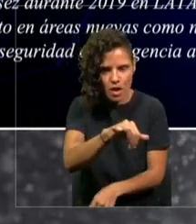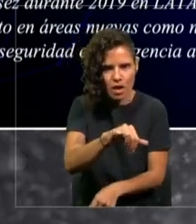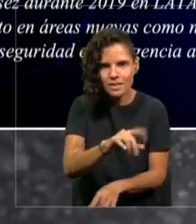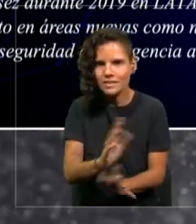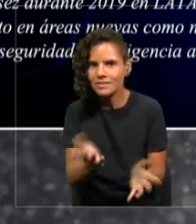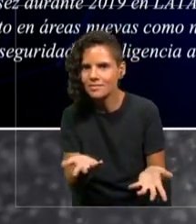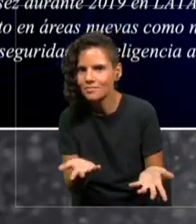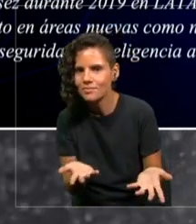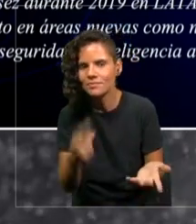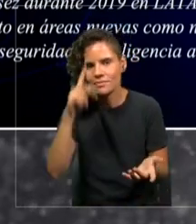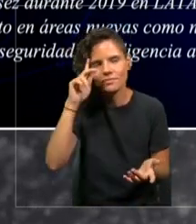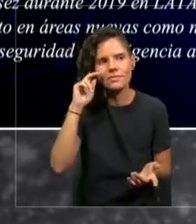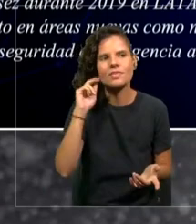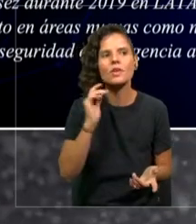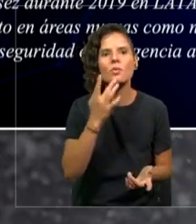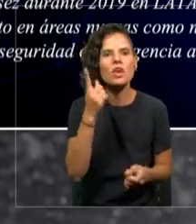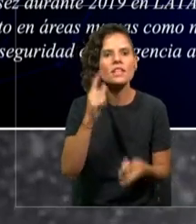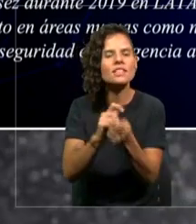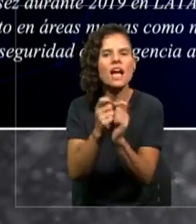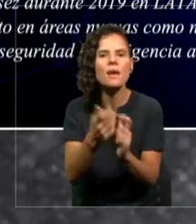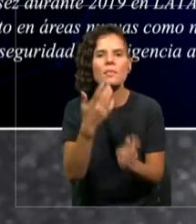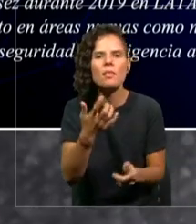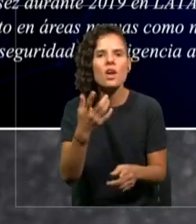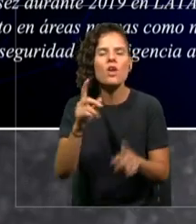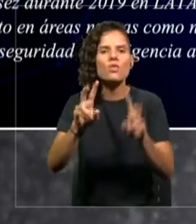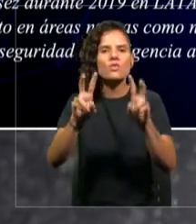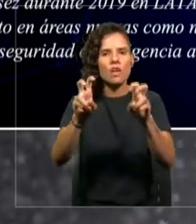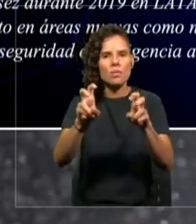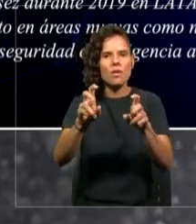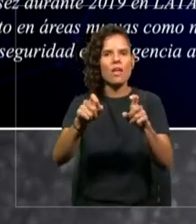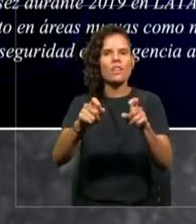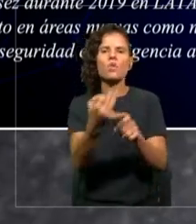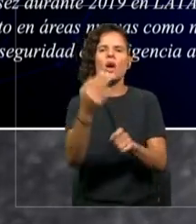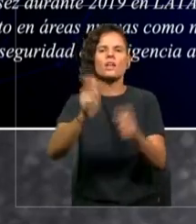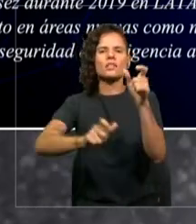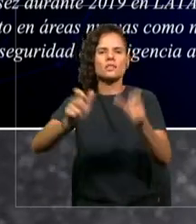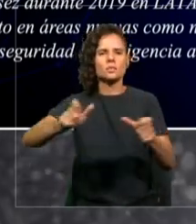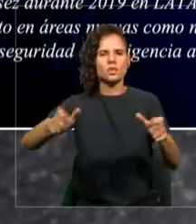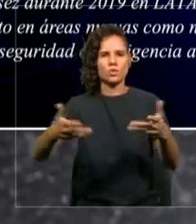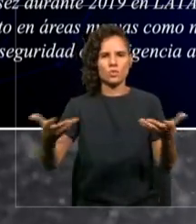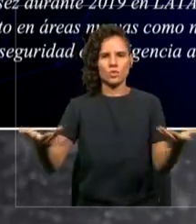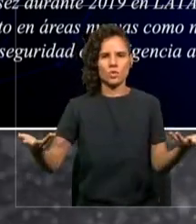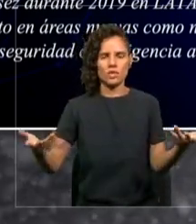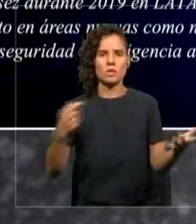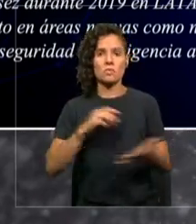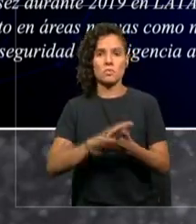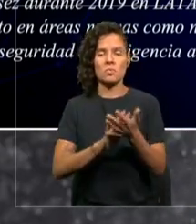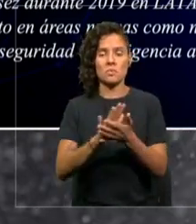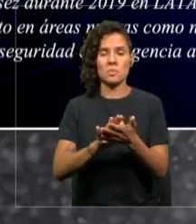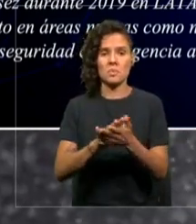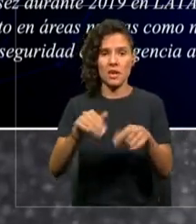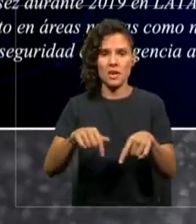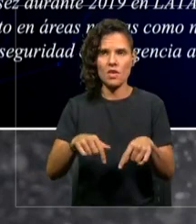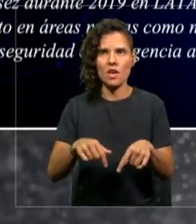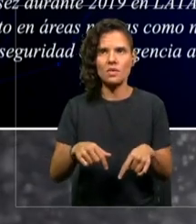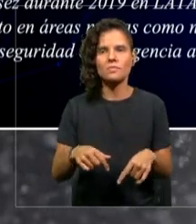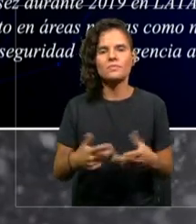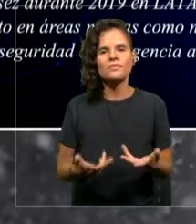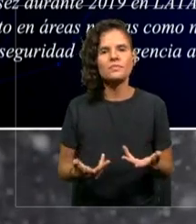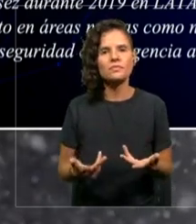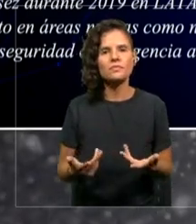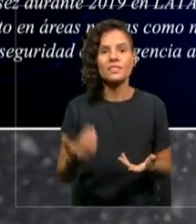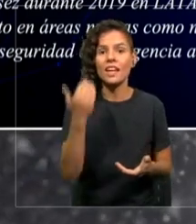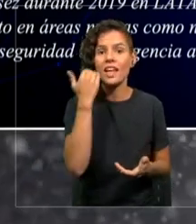simple. Es un factor demográfico. Todos los niños, los niños en